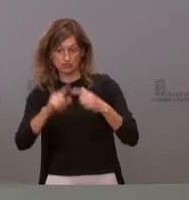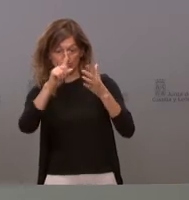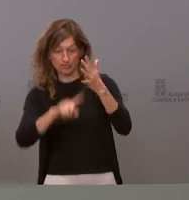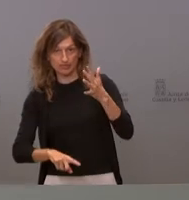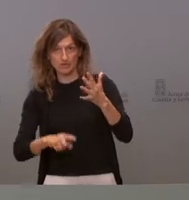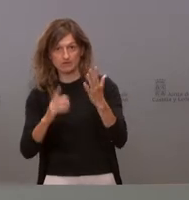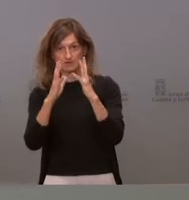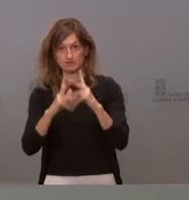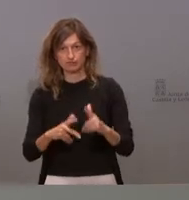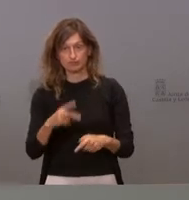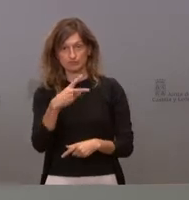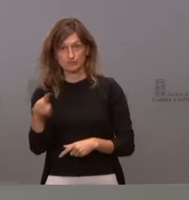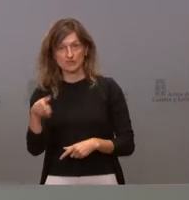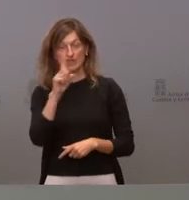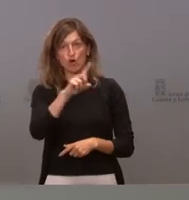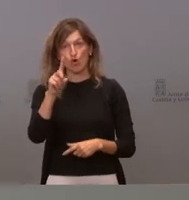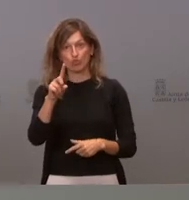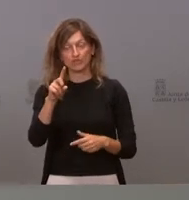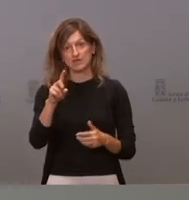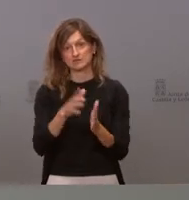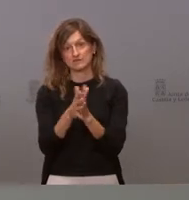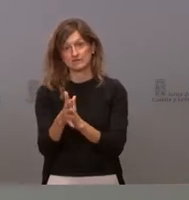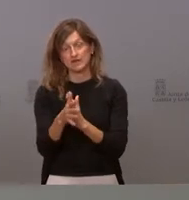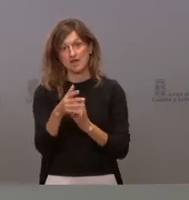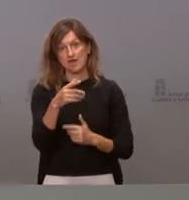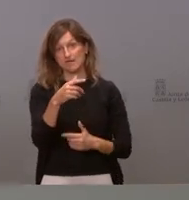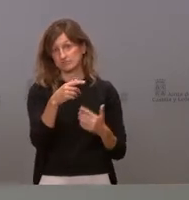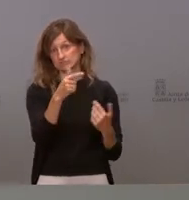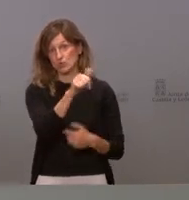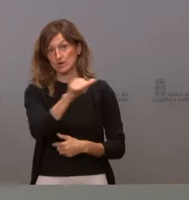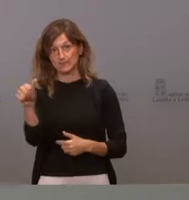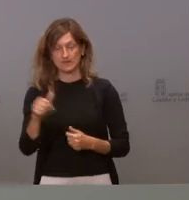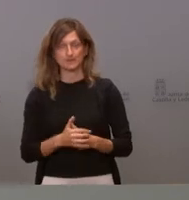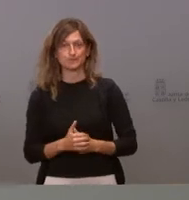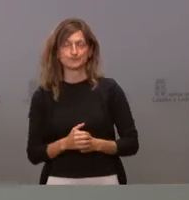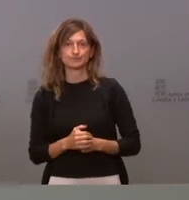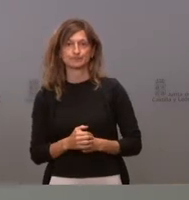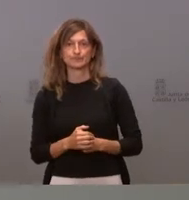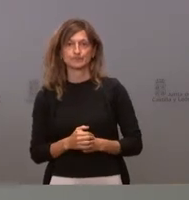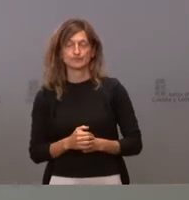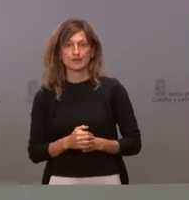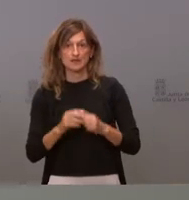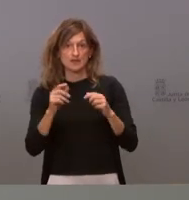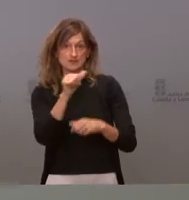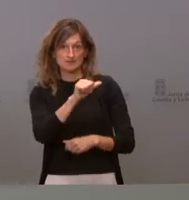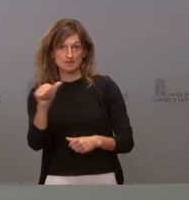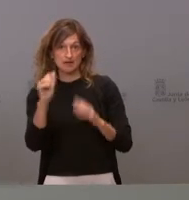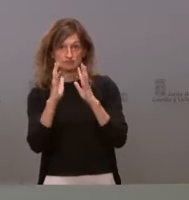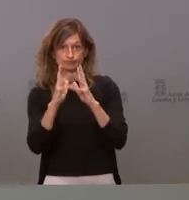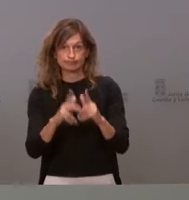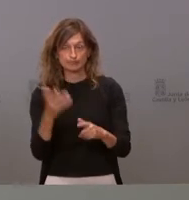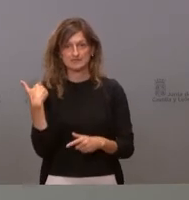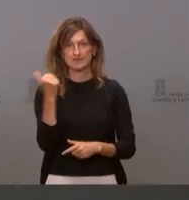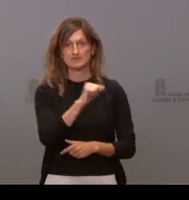acumulada a 14 días. En cuanto a la incidencia semanal, la semana